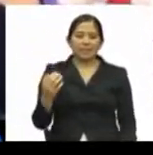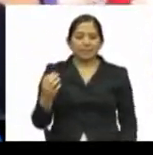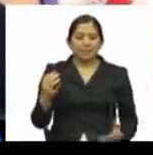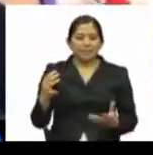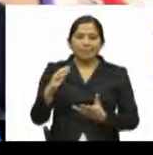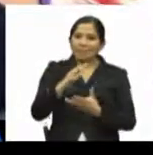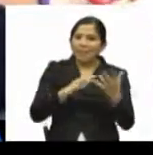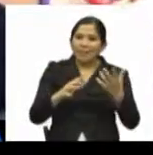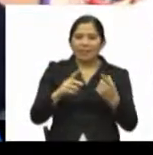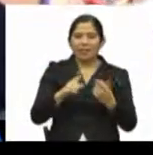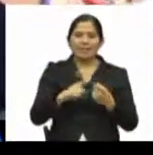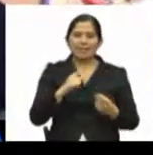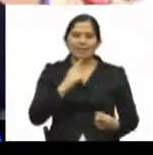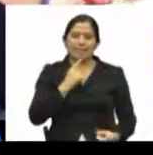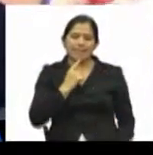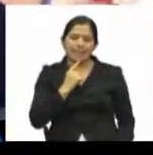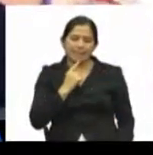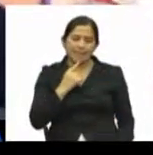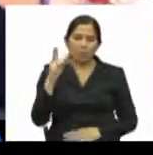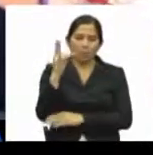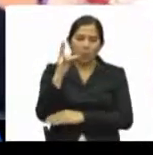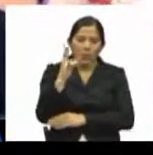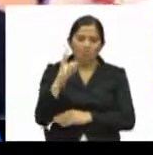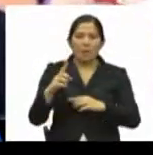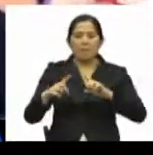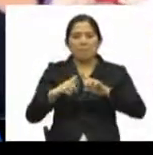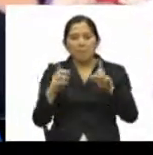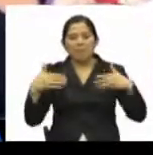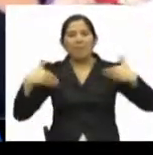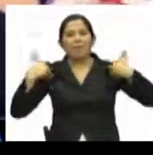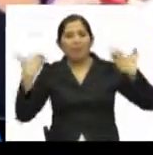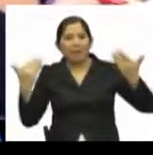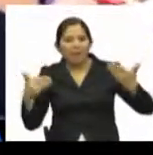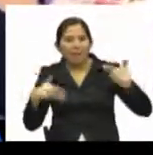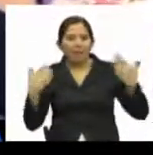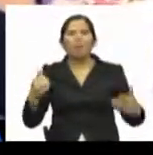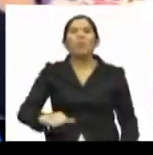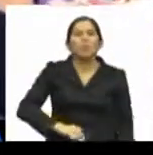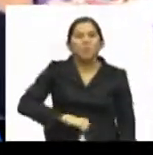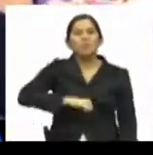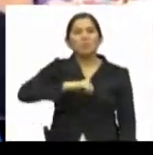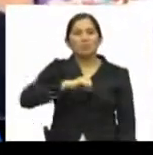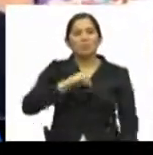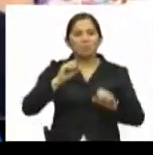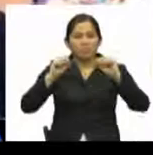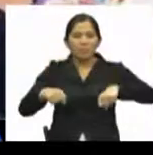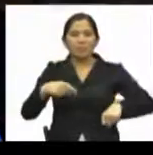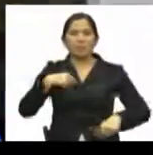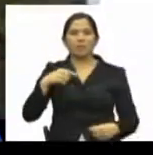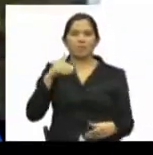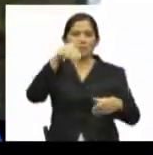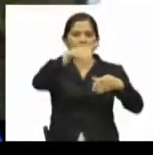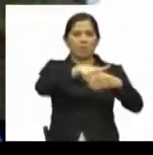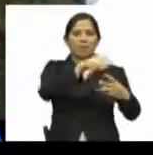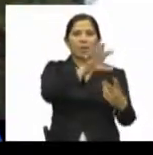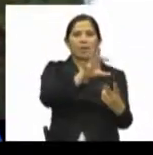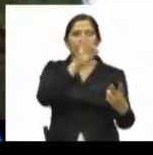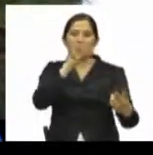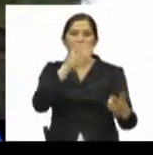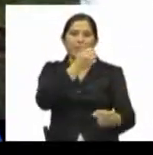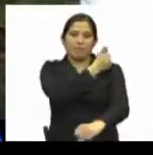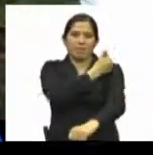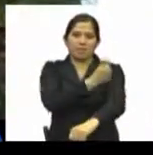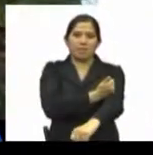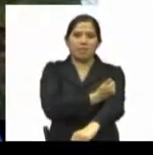alegría y orgullo de poder inercer el derecho de elegir a nuestros representantes. Lo que siento en el